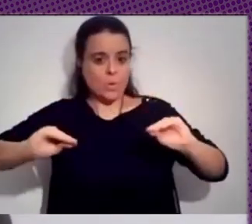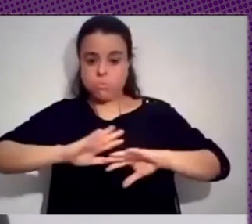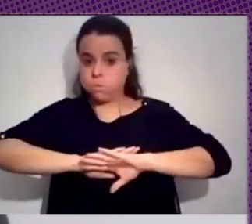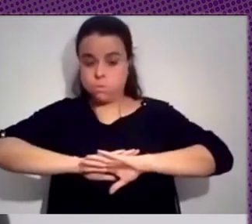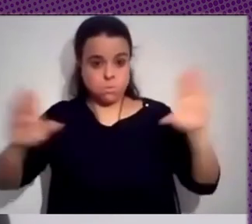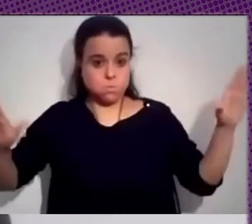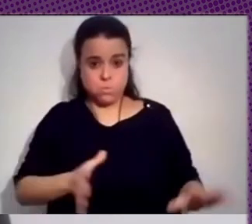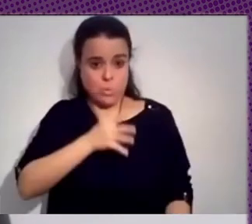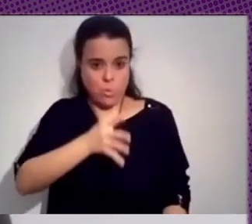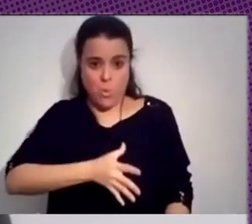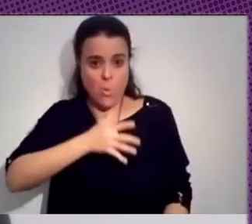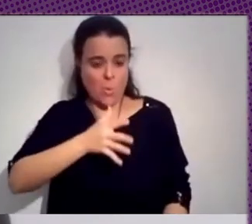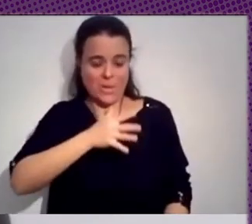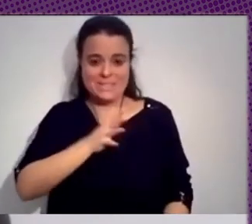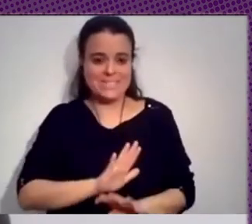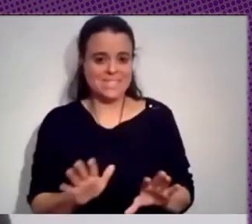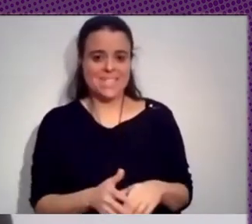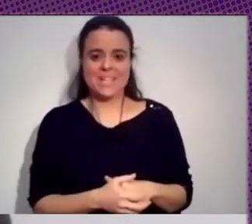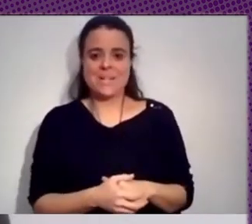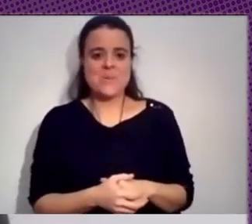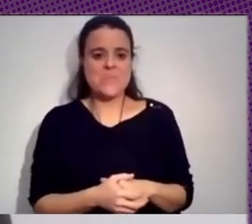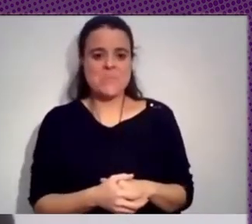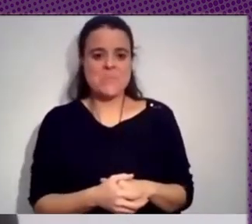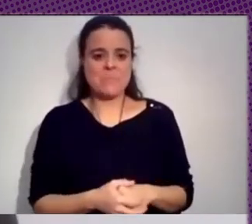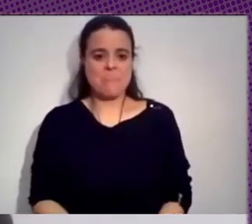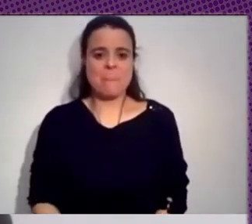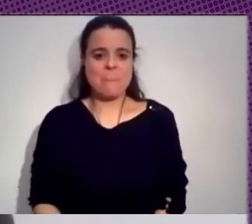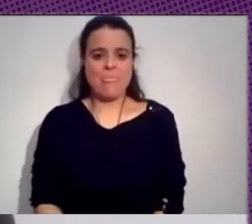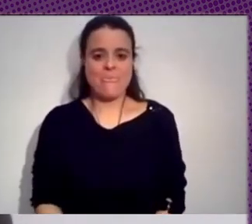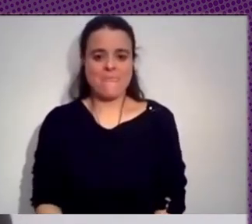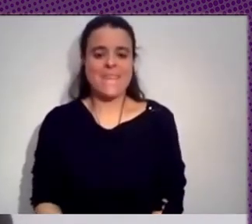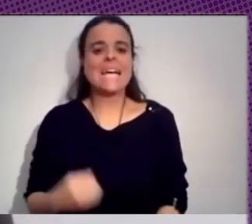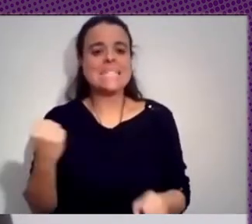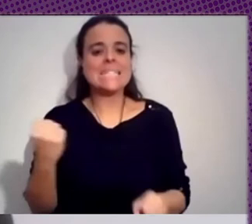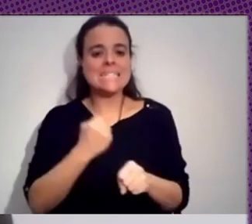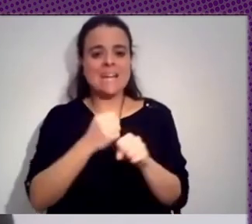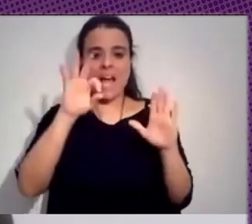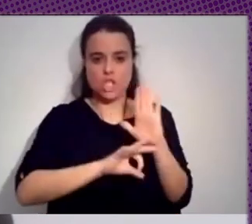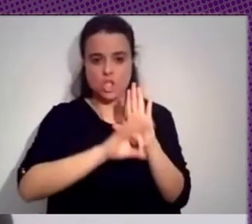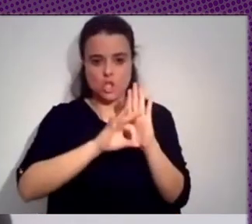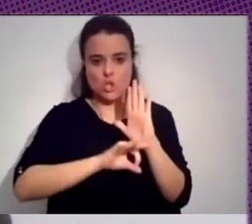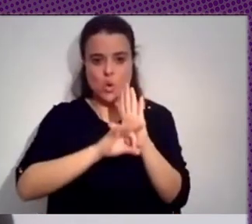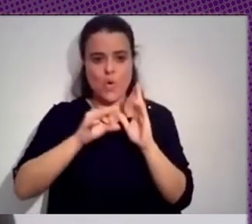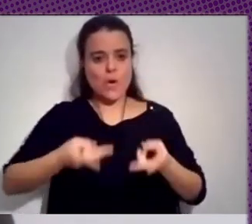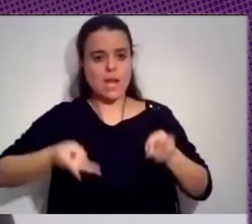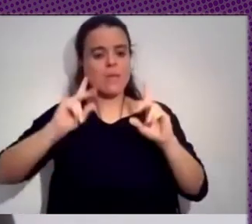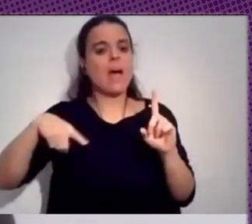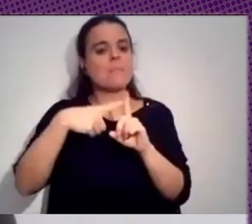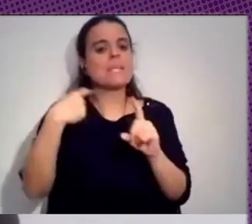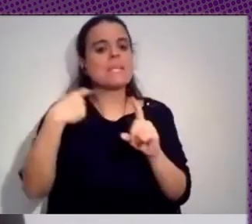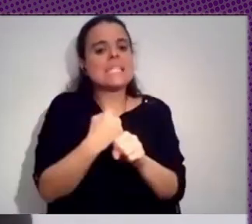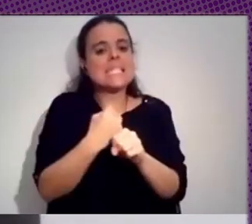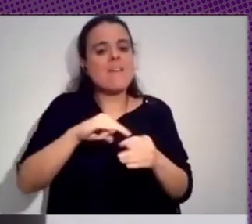y, bueno, más allá de trabajar con software libre, está un poco haciendo un trabajo de ingeniería de cómo